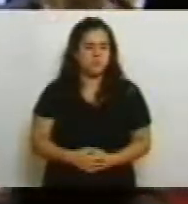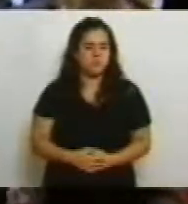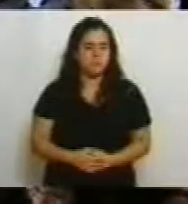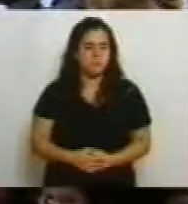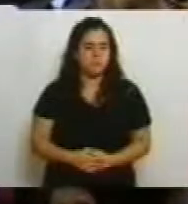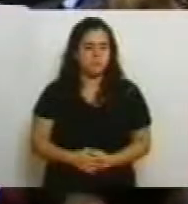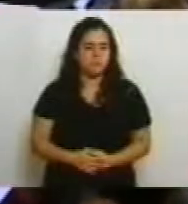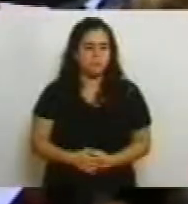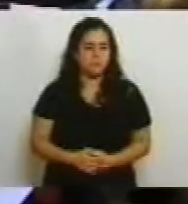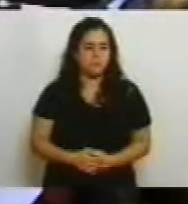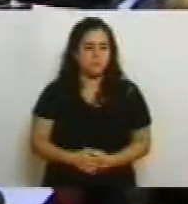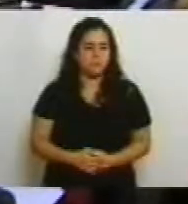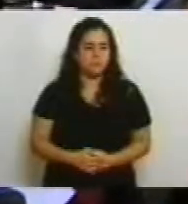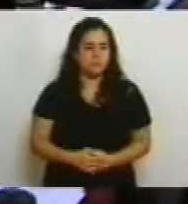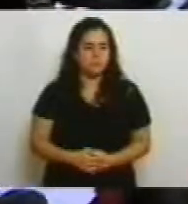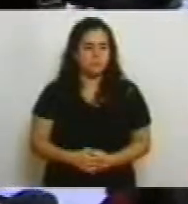Hay unas tensiones.